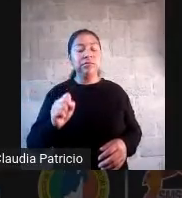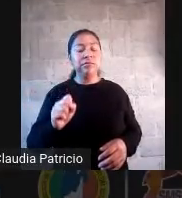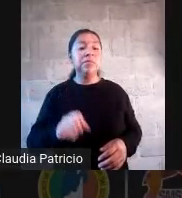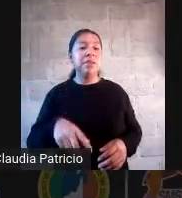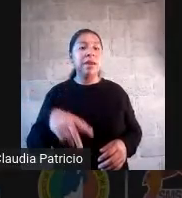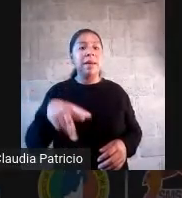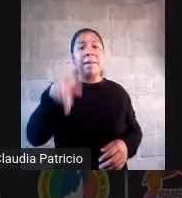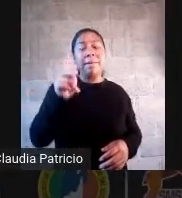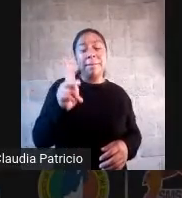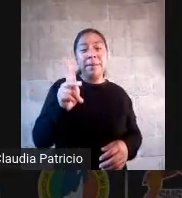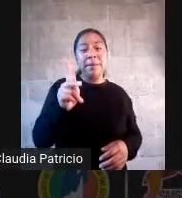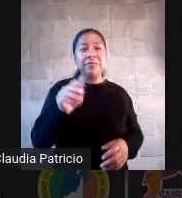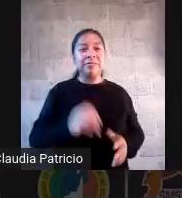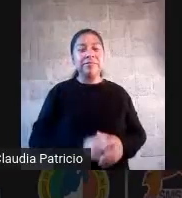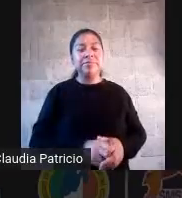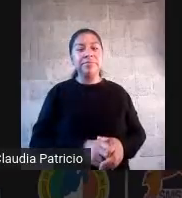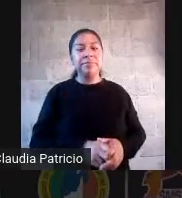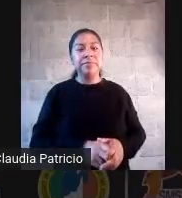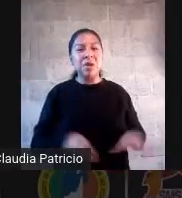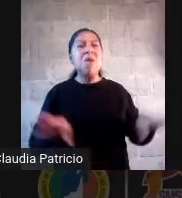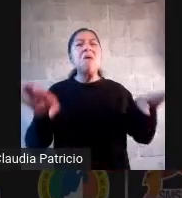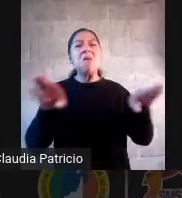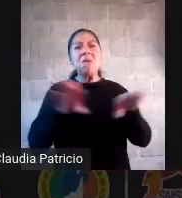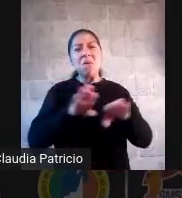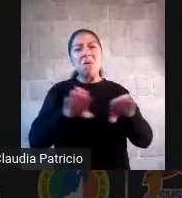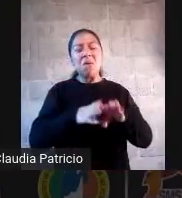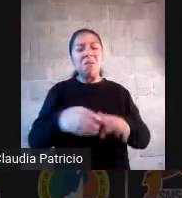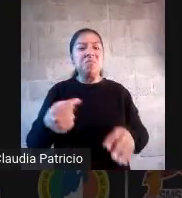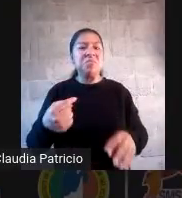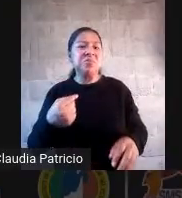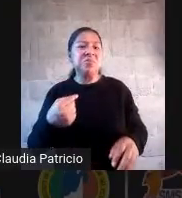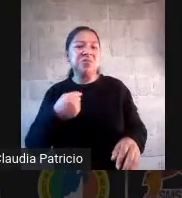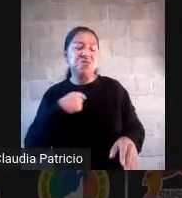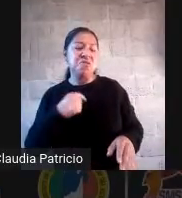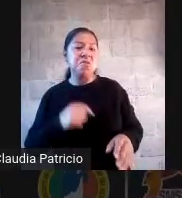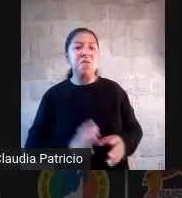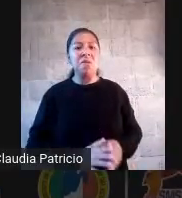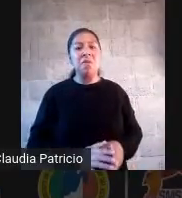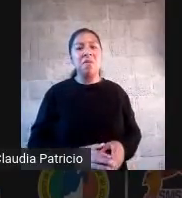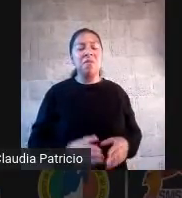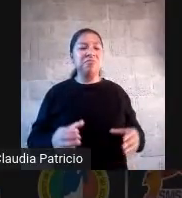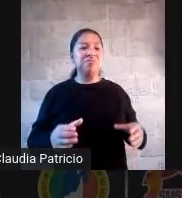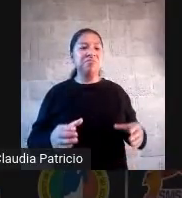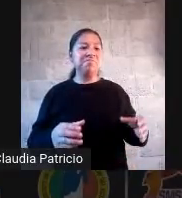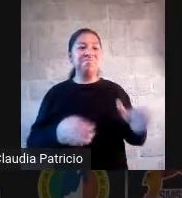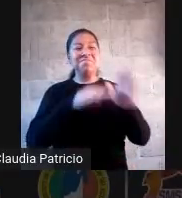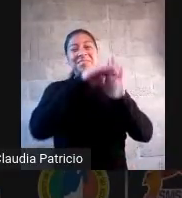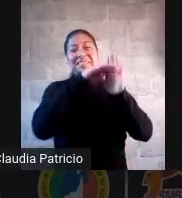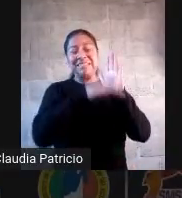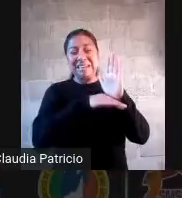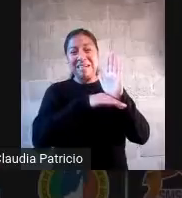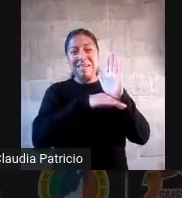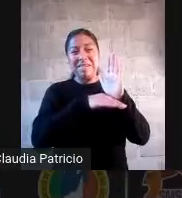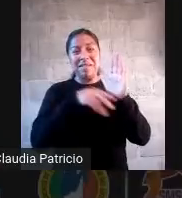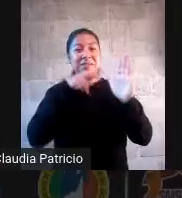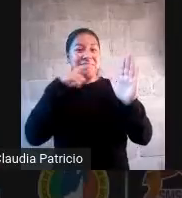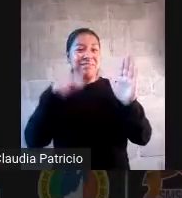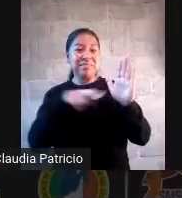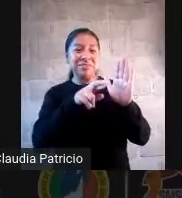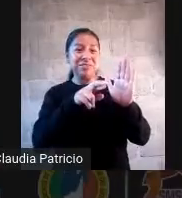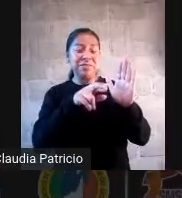desalentador yo acabo de formar a los chiquillos y chiquillas? Bueno, una forma sería, a ver,